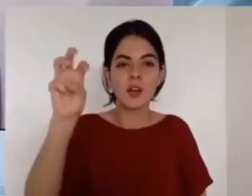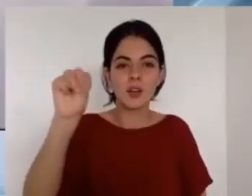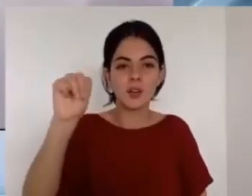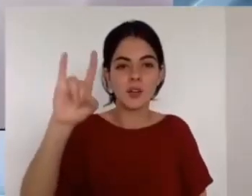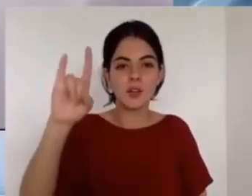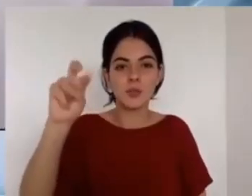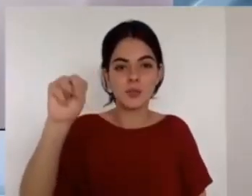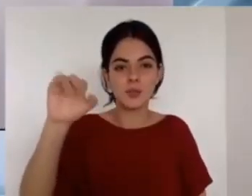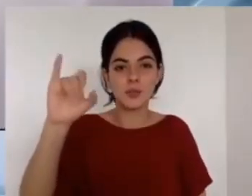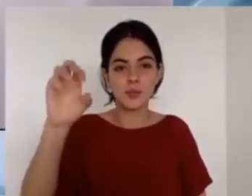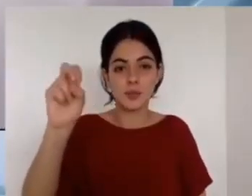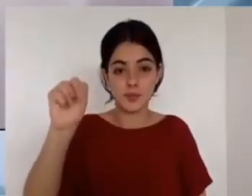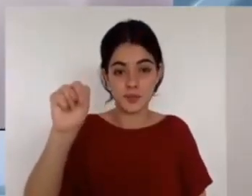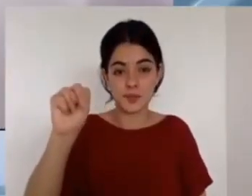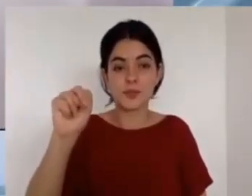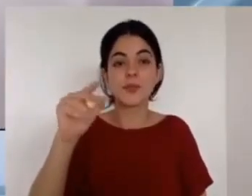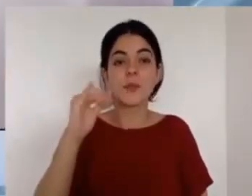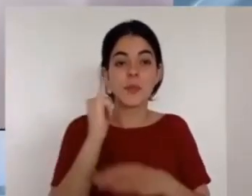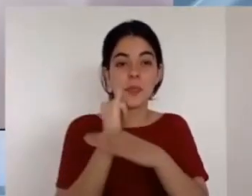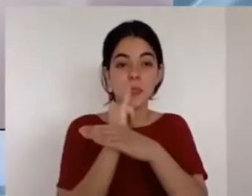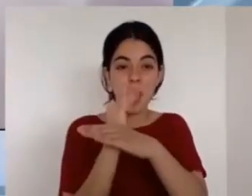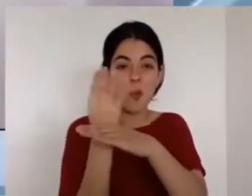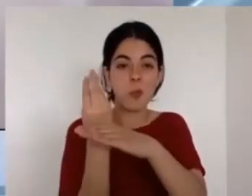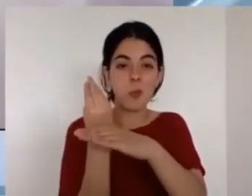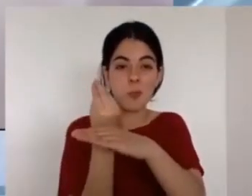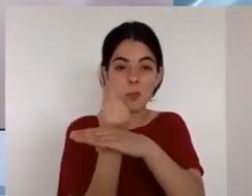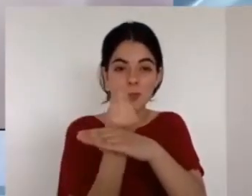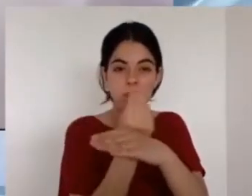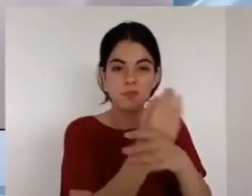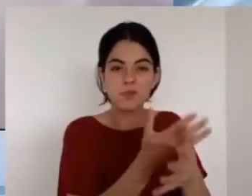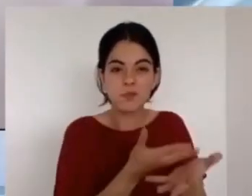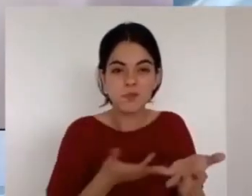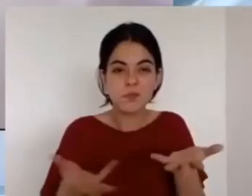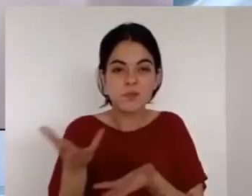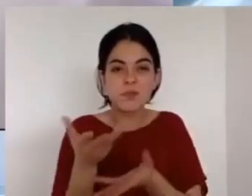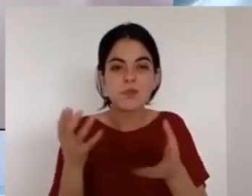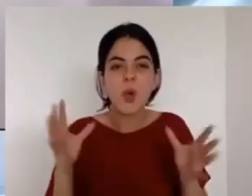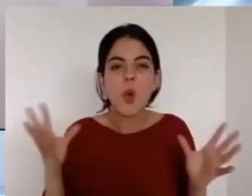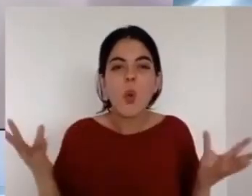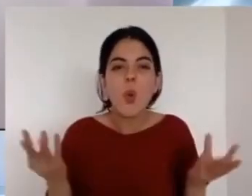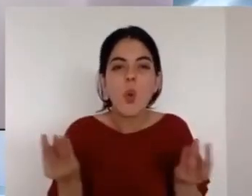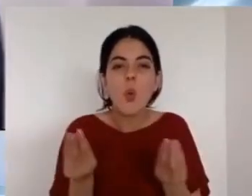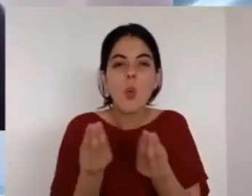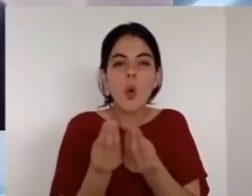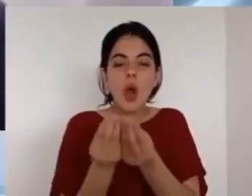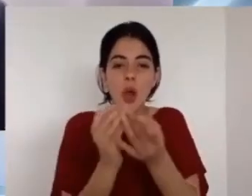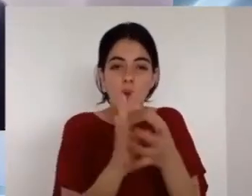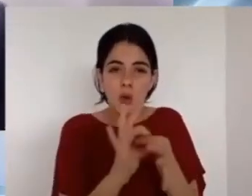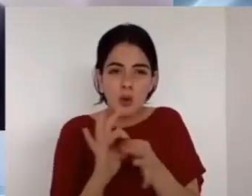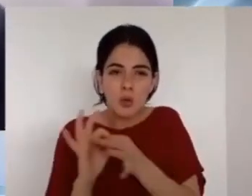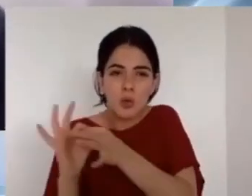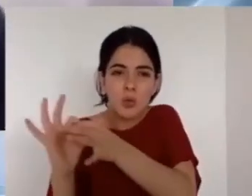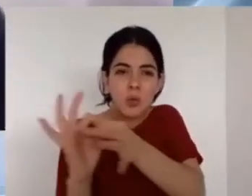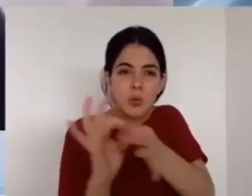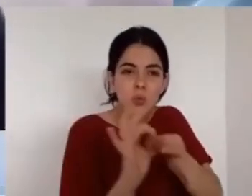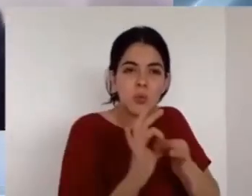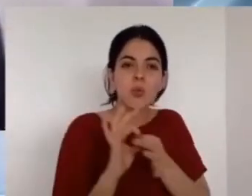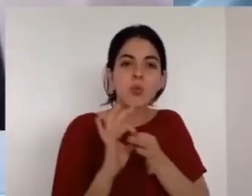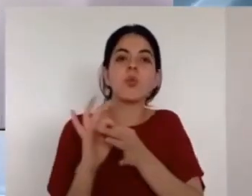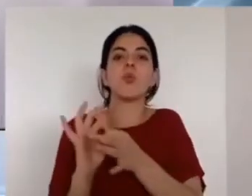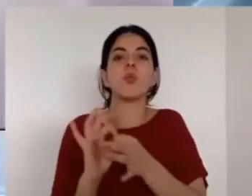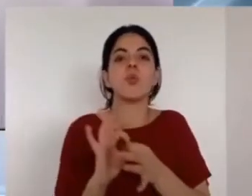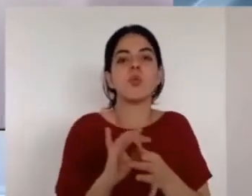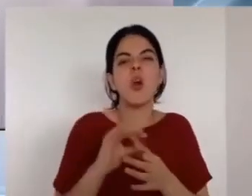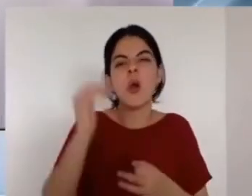estorbada si yo digo que si puede ser estorbada y usted me preguntará por qué puede ser